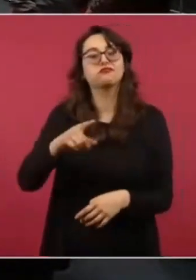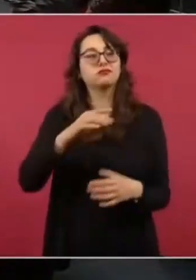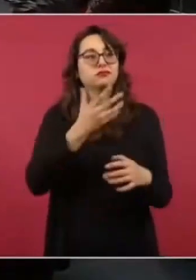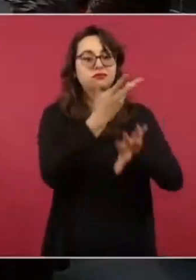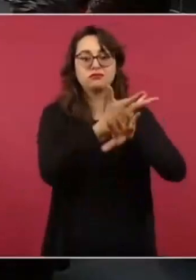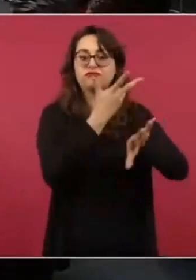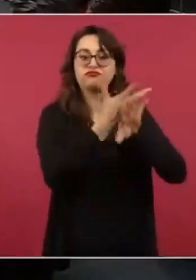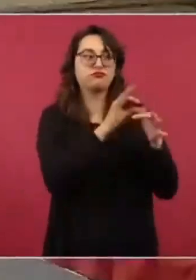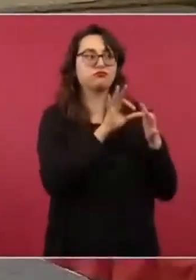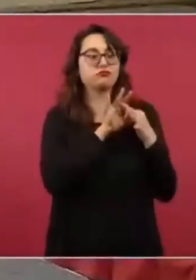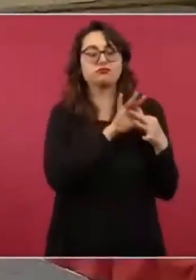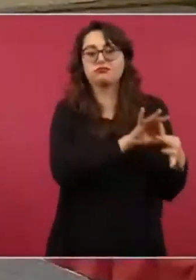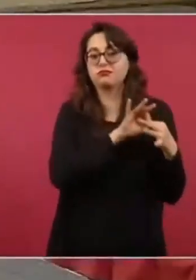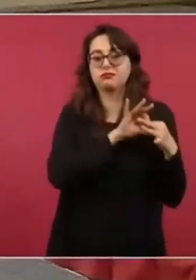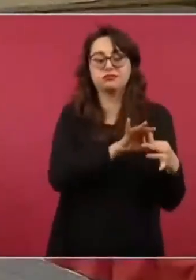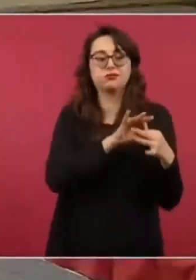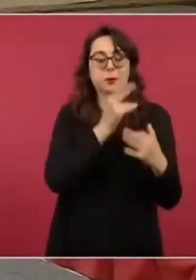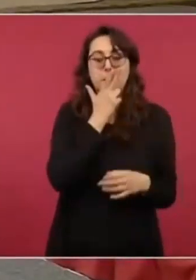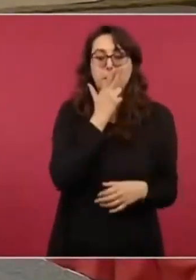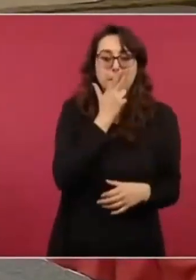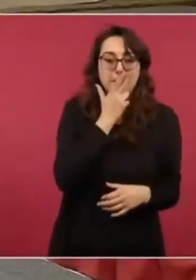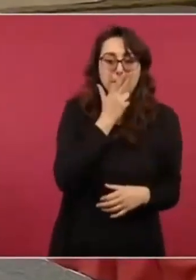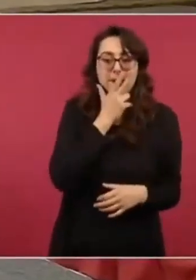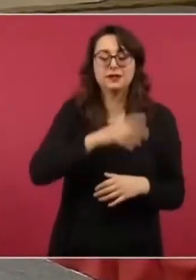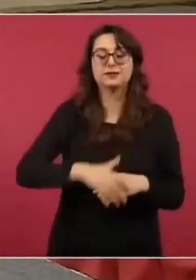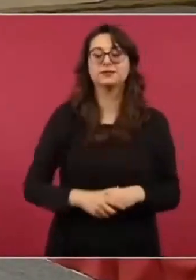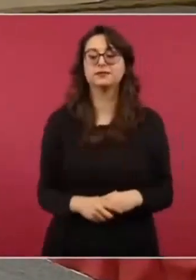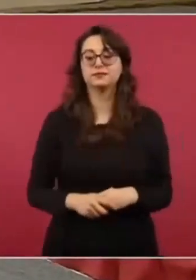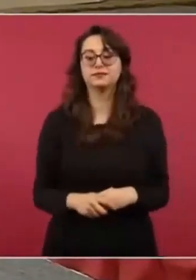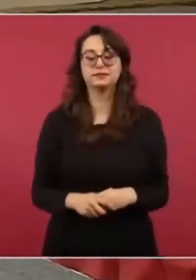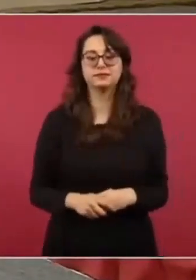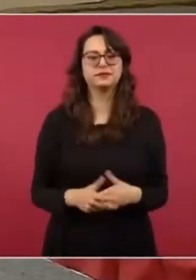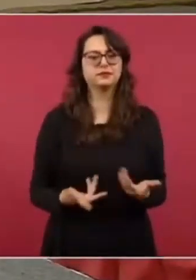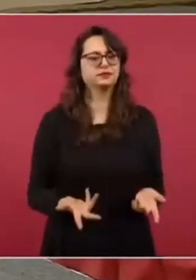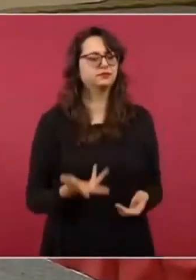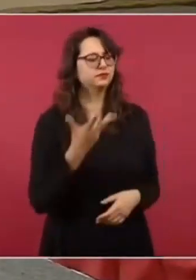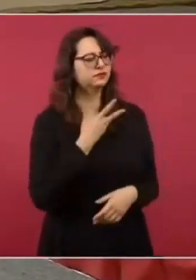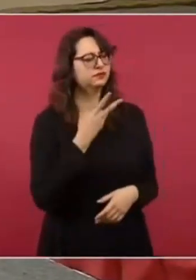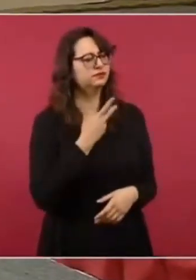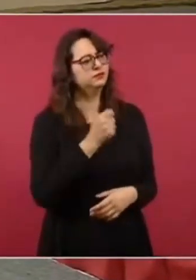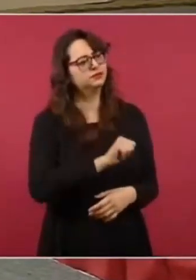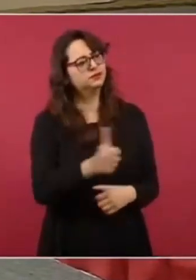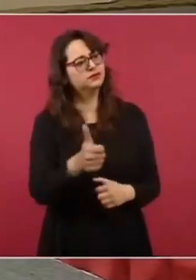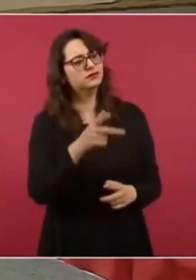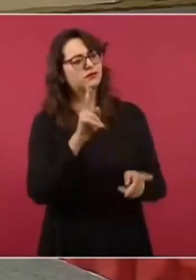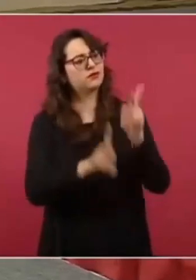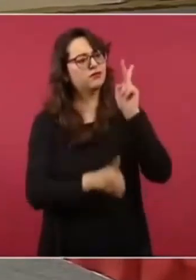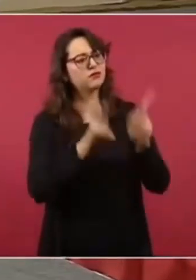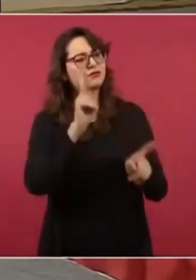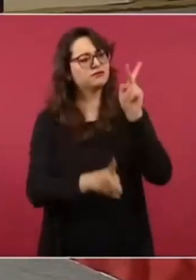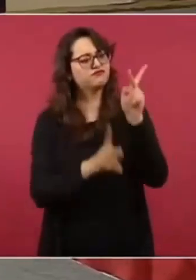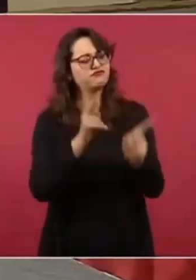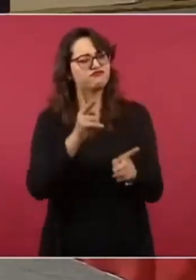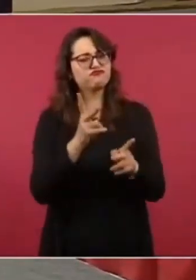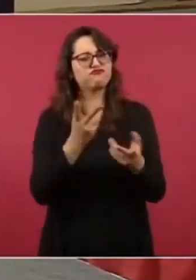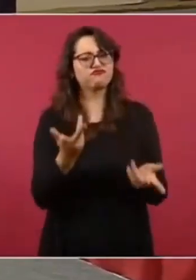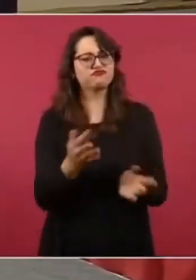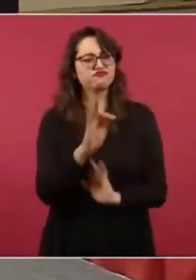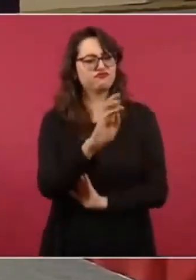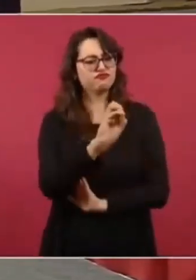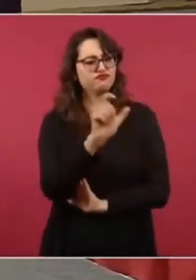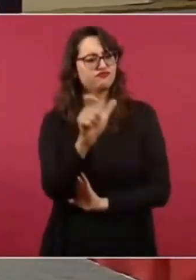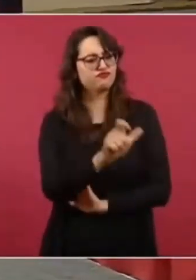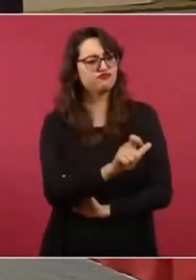Castro con Vicente Fox? Es que esto ayuda mucho a